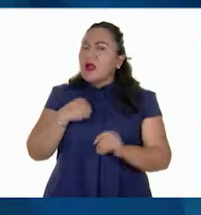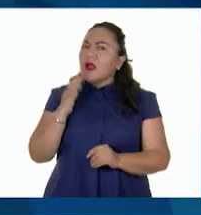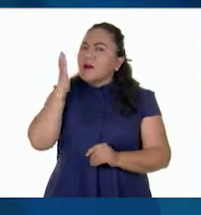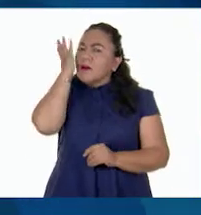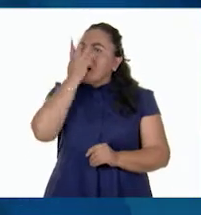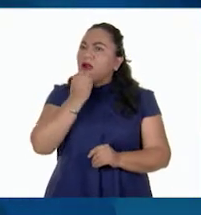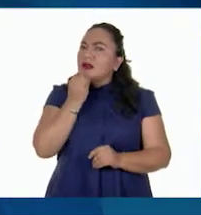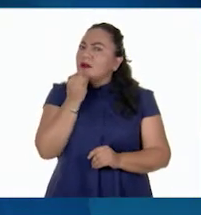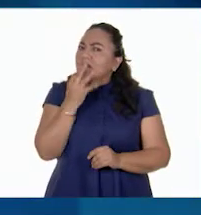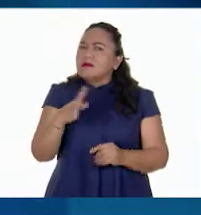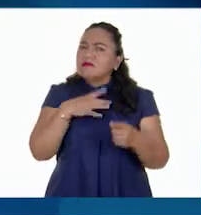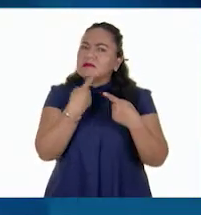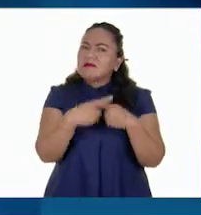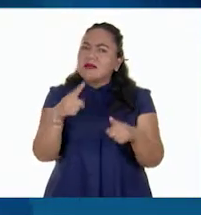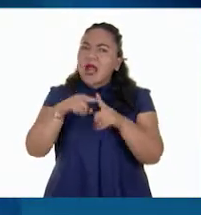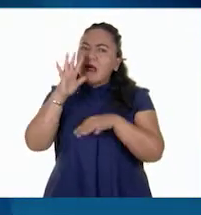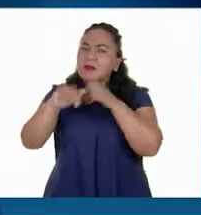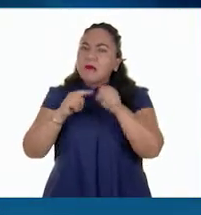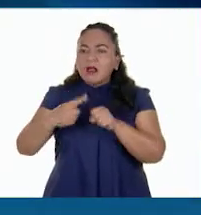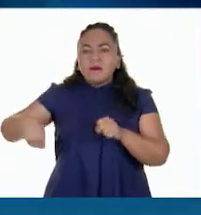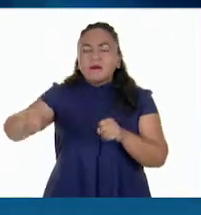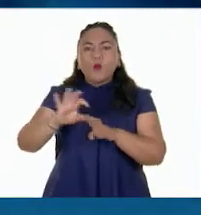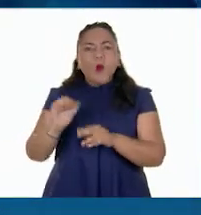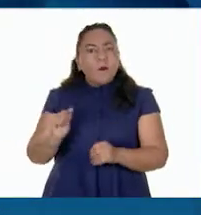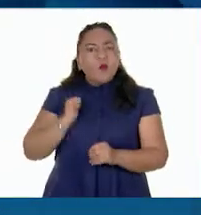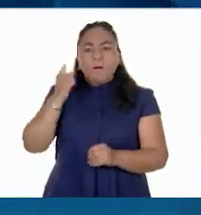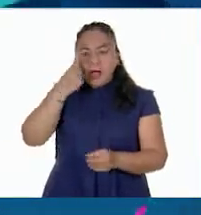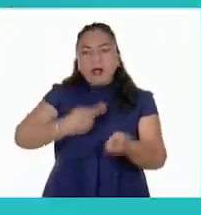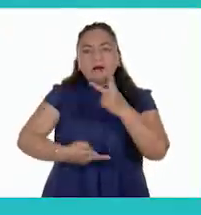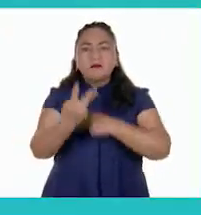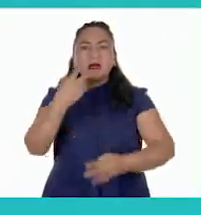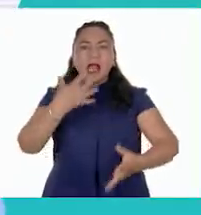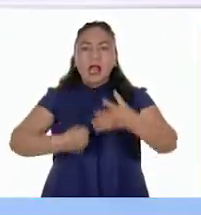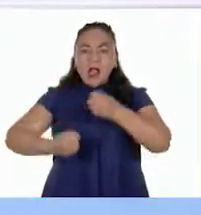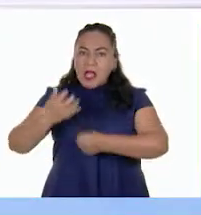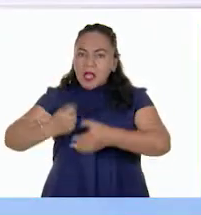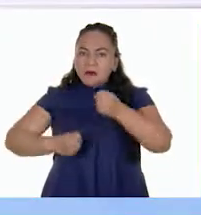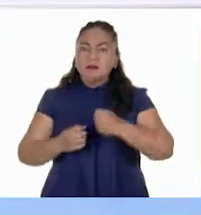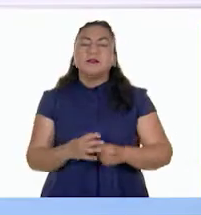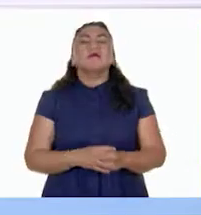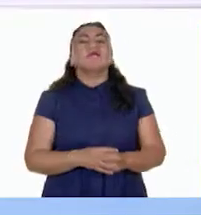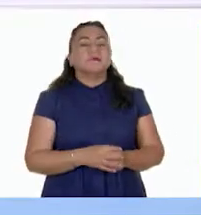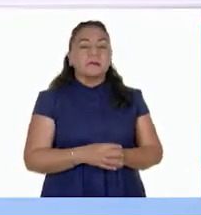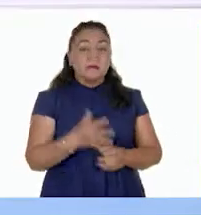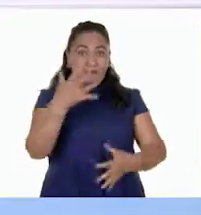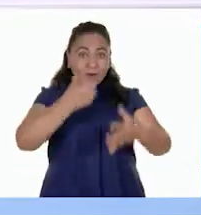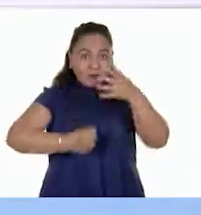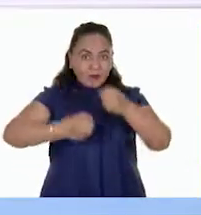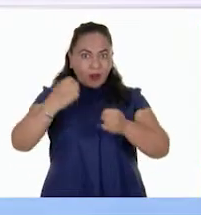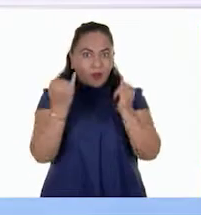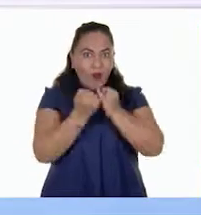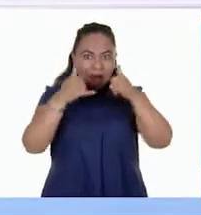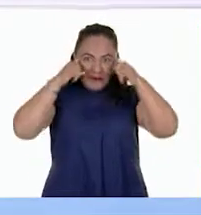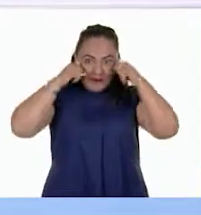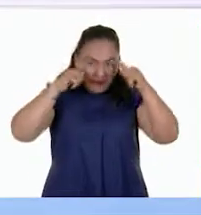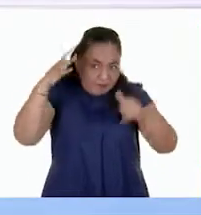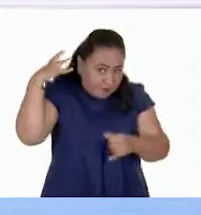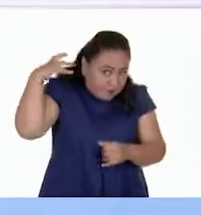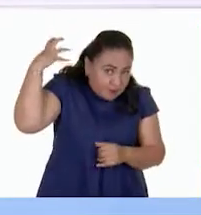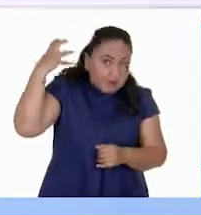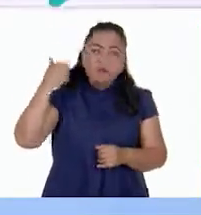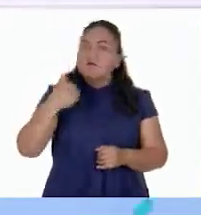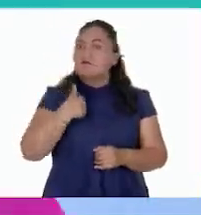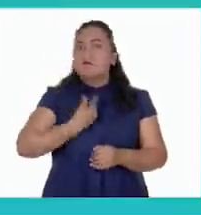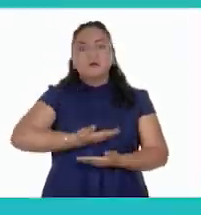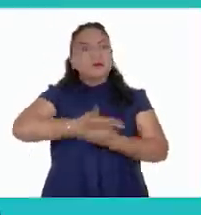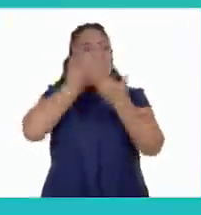todas las especies que se aprovechan para la producción de leche. Como la leche de búfala no la conocía ni